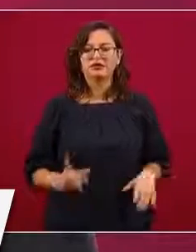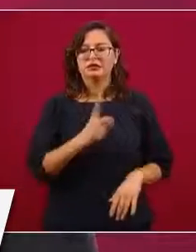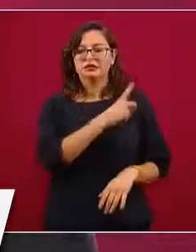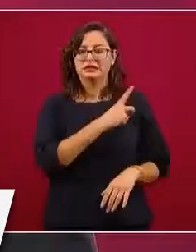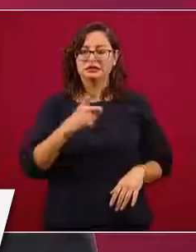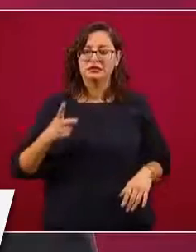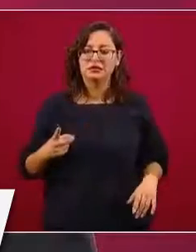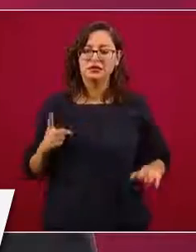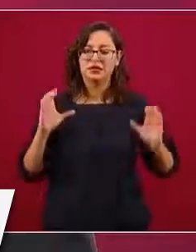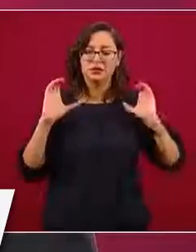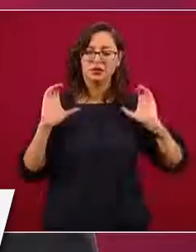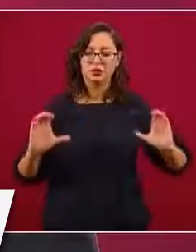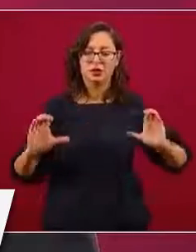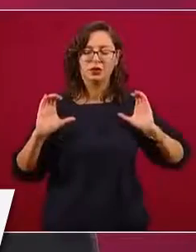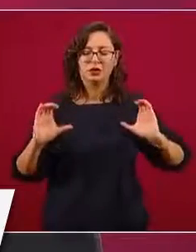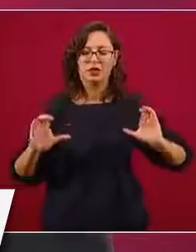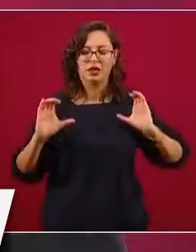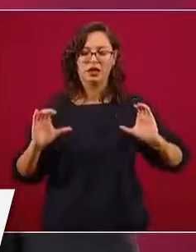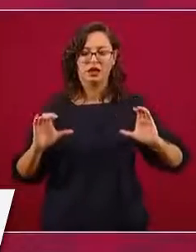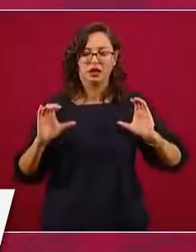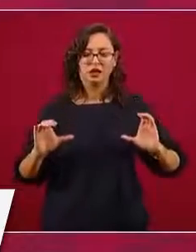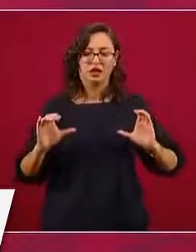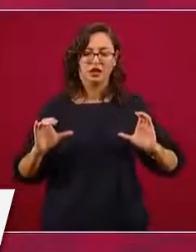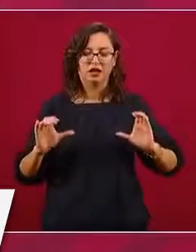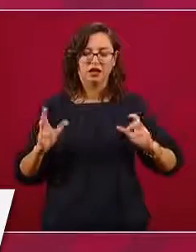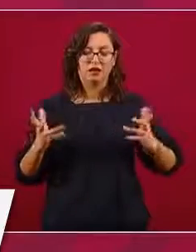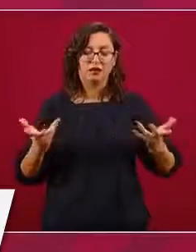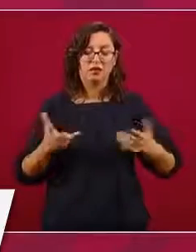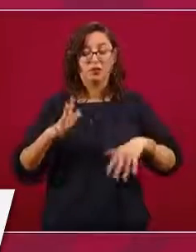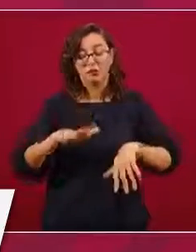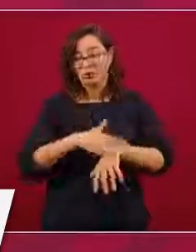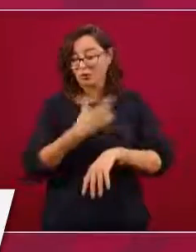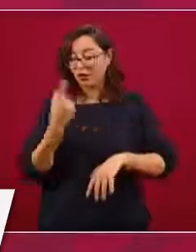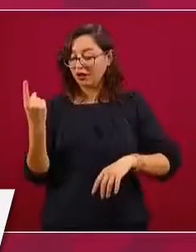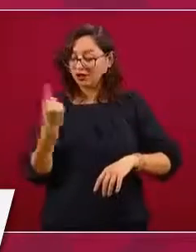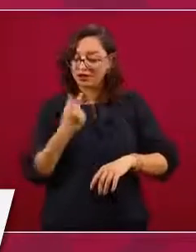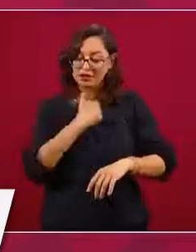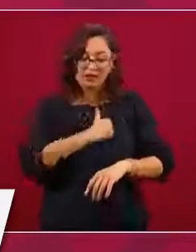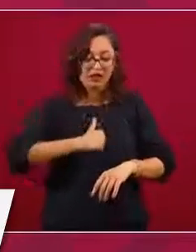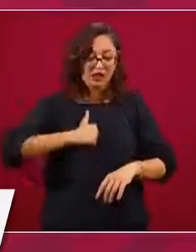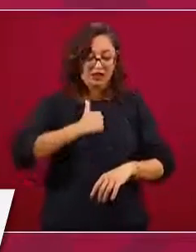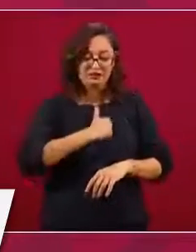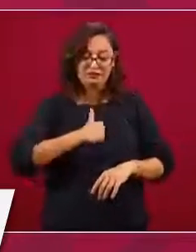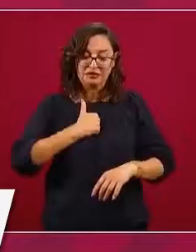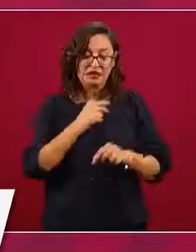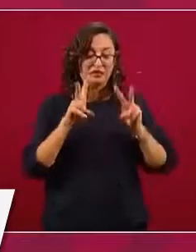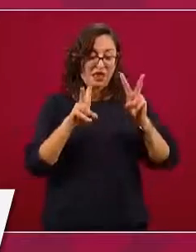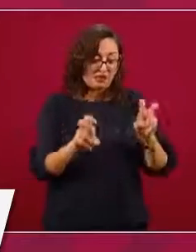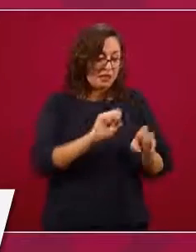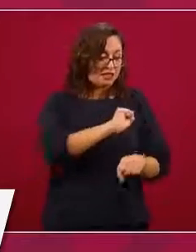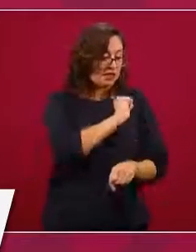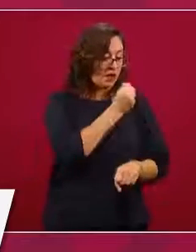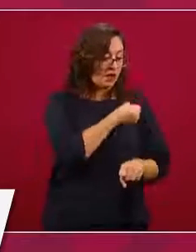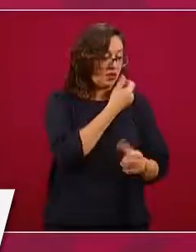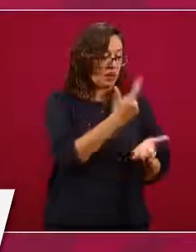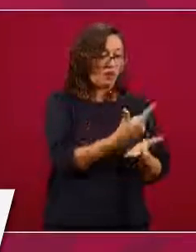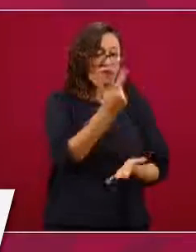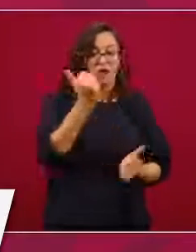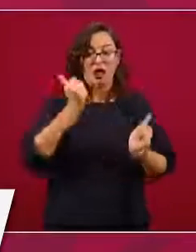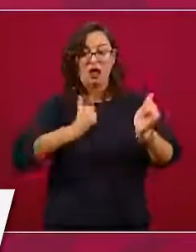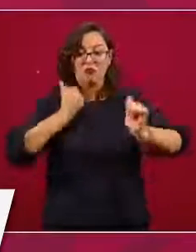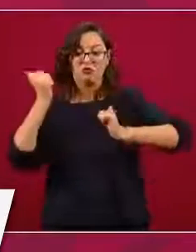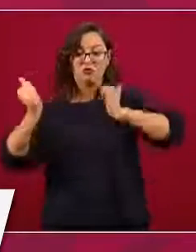cuidadosos, porque desgraciadamente hay mucho mercantilismo. Fíjense,